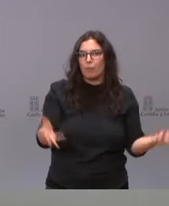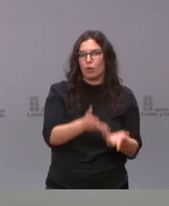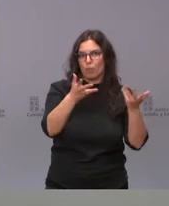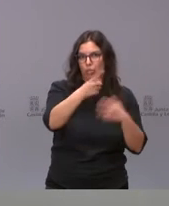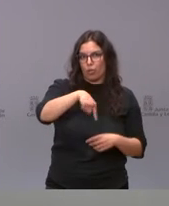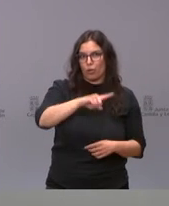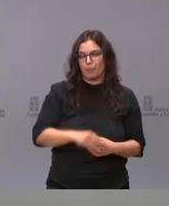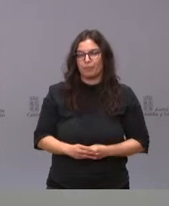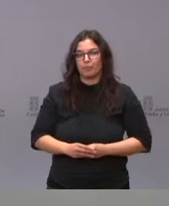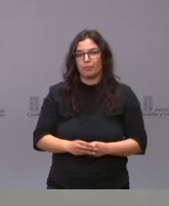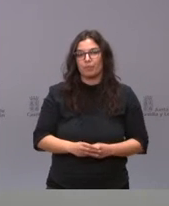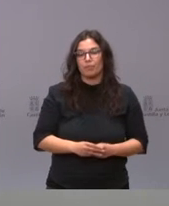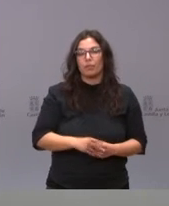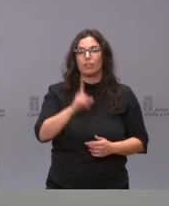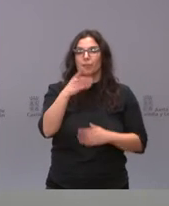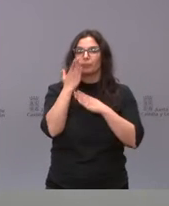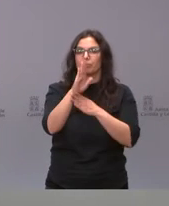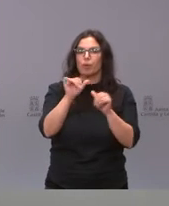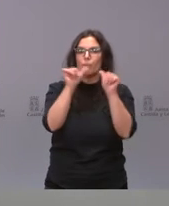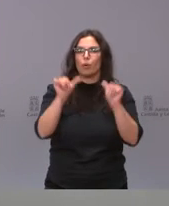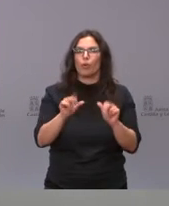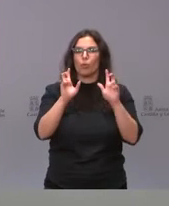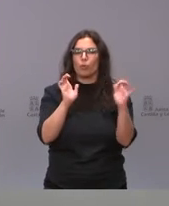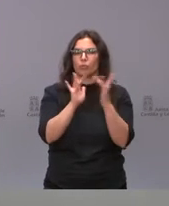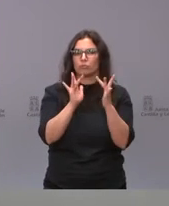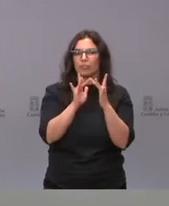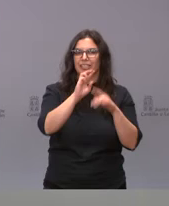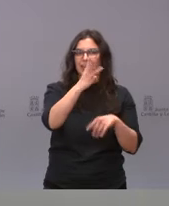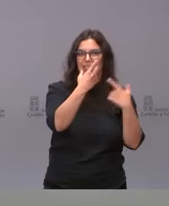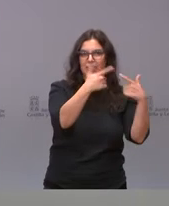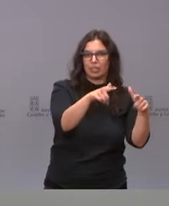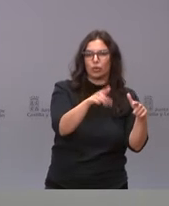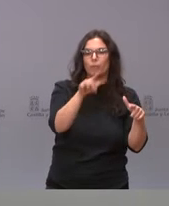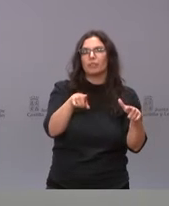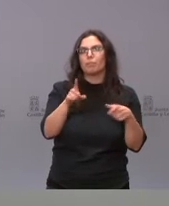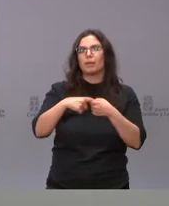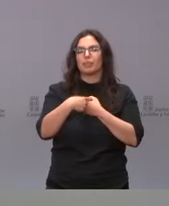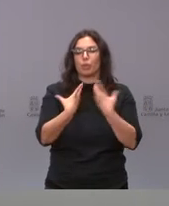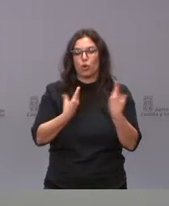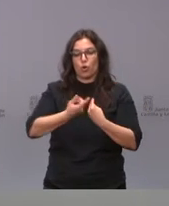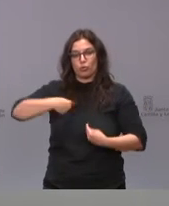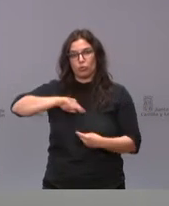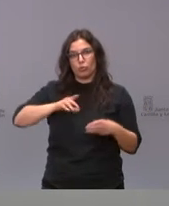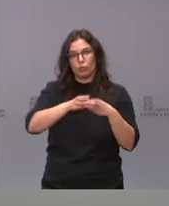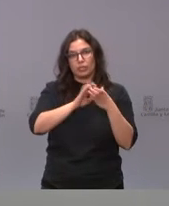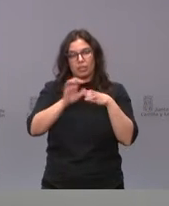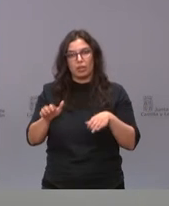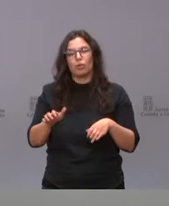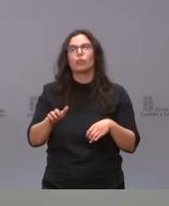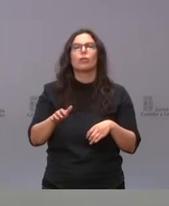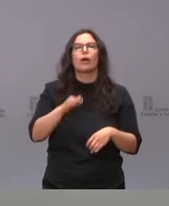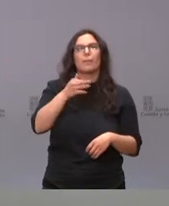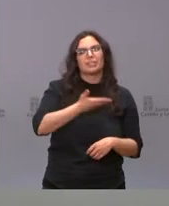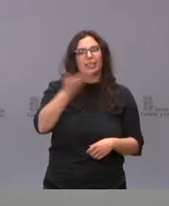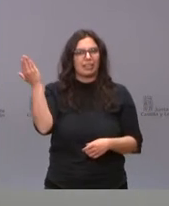Se plantea un nuevo modelo de relación del tercer sector y de participación con la Junta de Castilla y León y con el